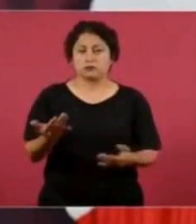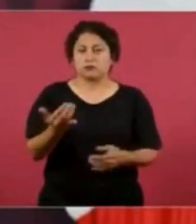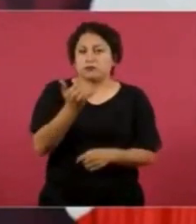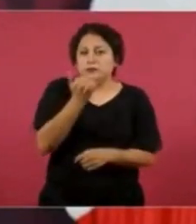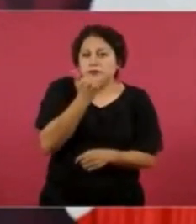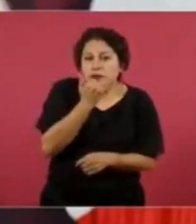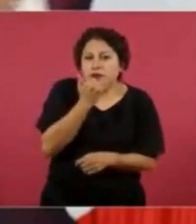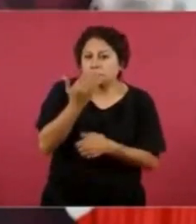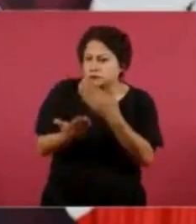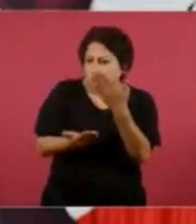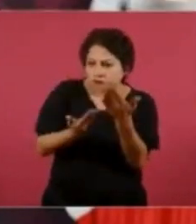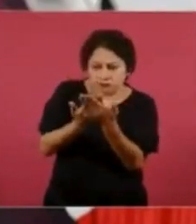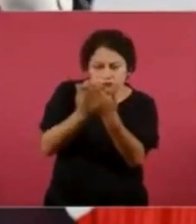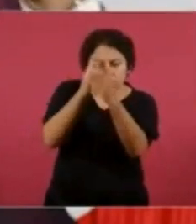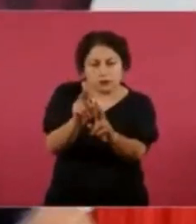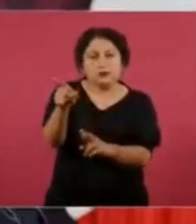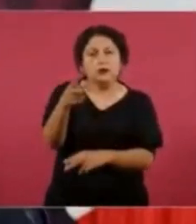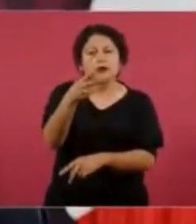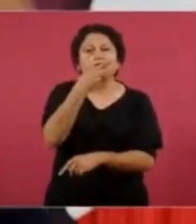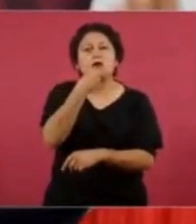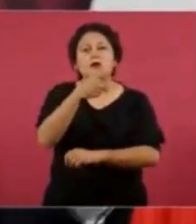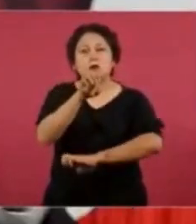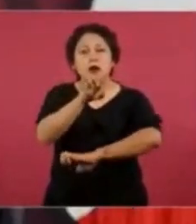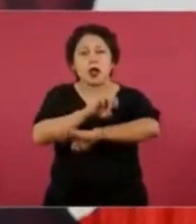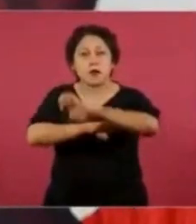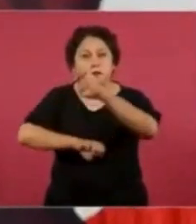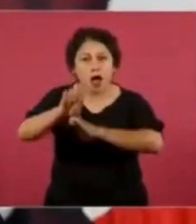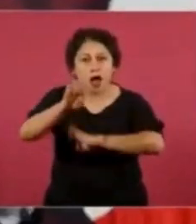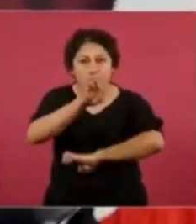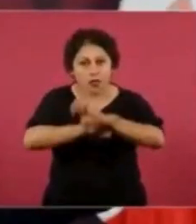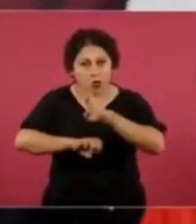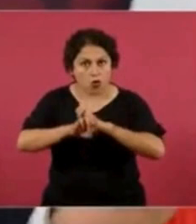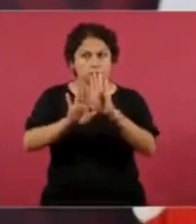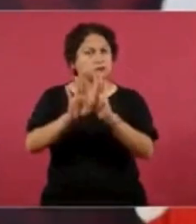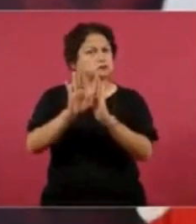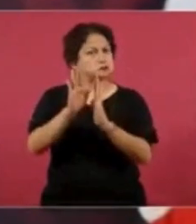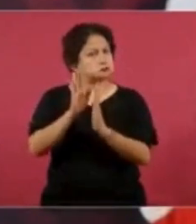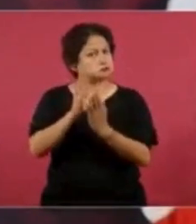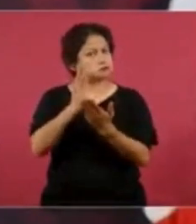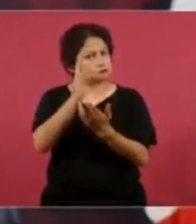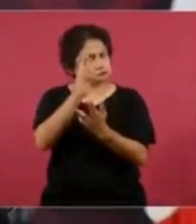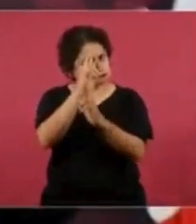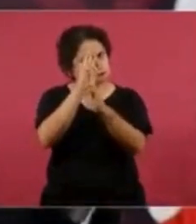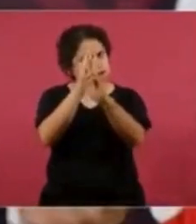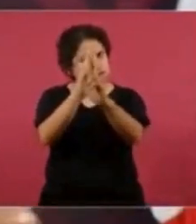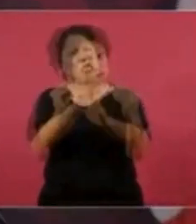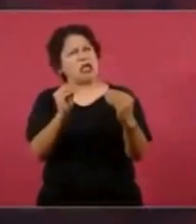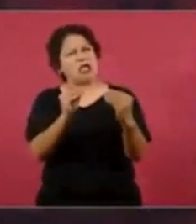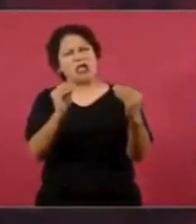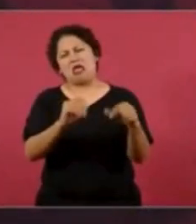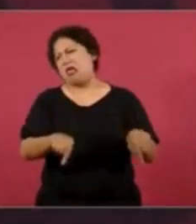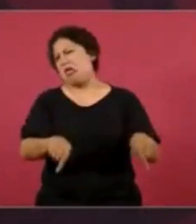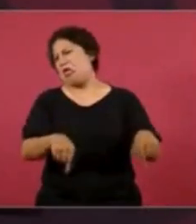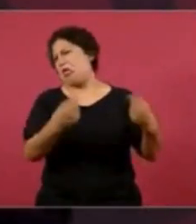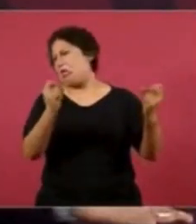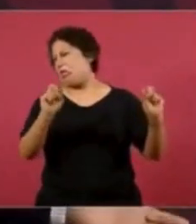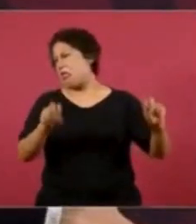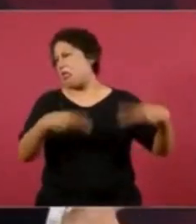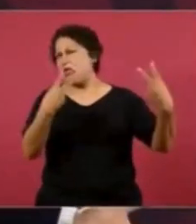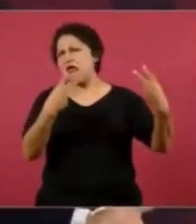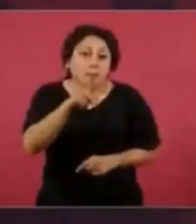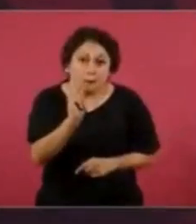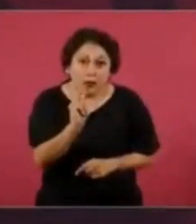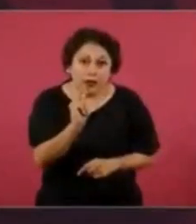sus opositores utilicen este tipo de acciones para victimizarse y para denunciar su gobierno internacionalmente, en